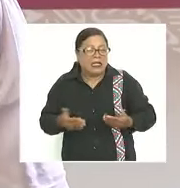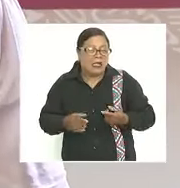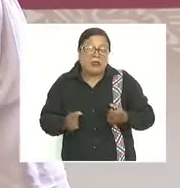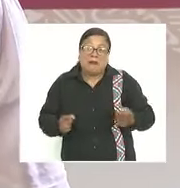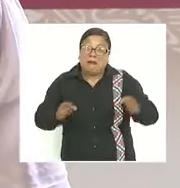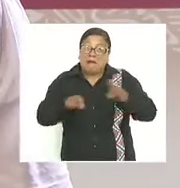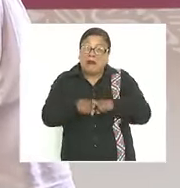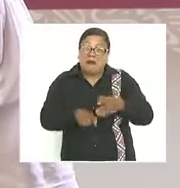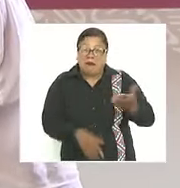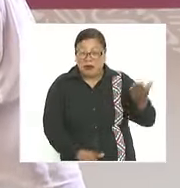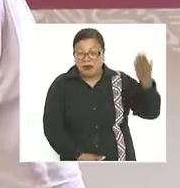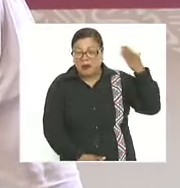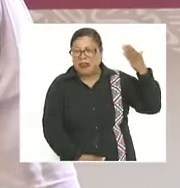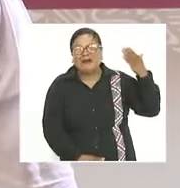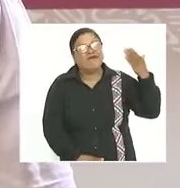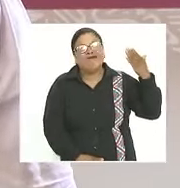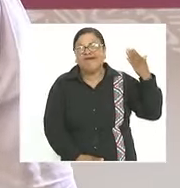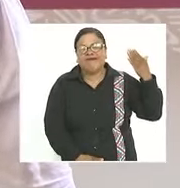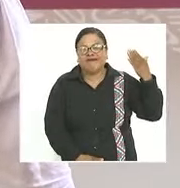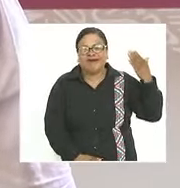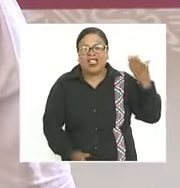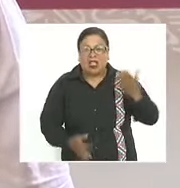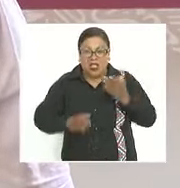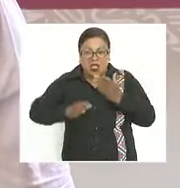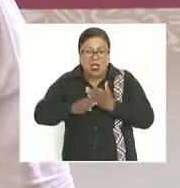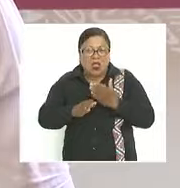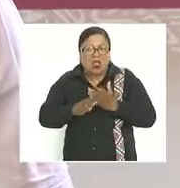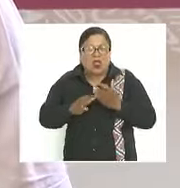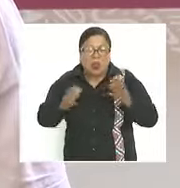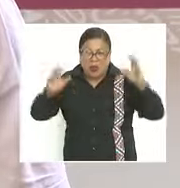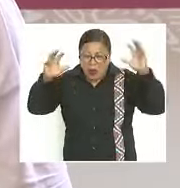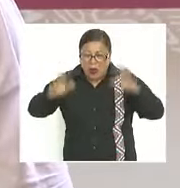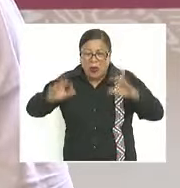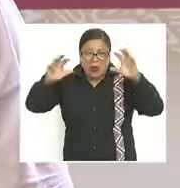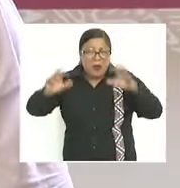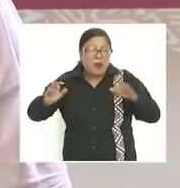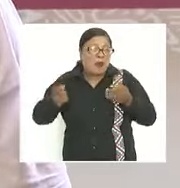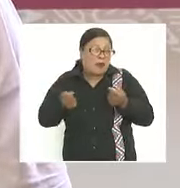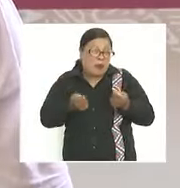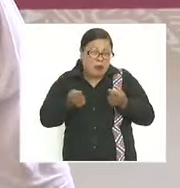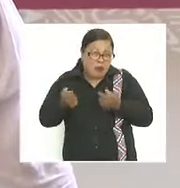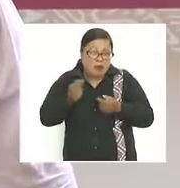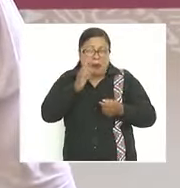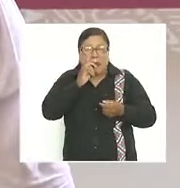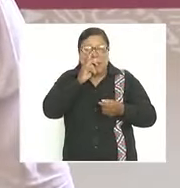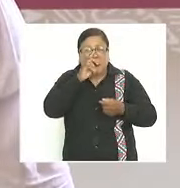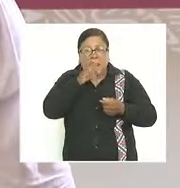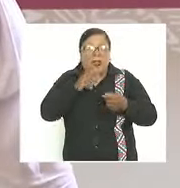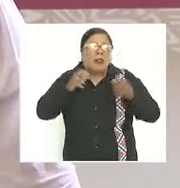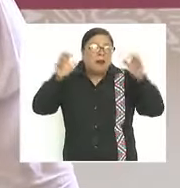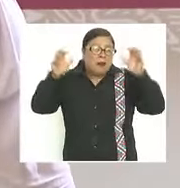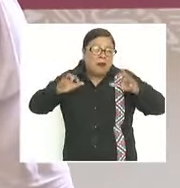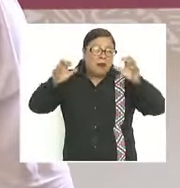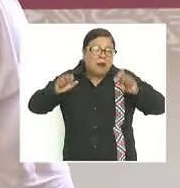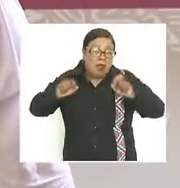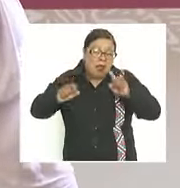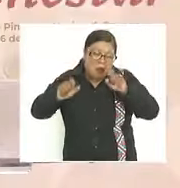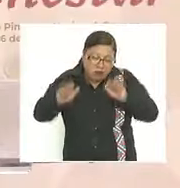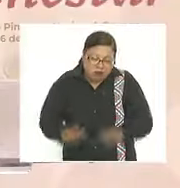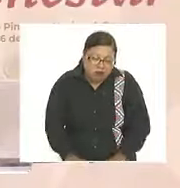antes no hay tanta lluvia cuando llueve llueve muy fuerte un tiempo inunda